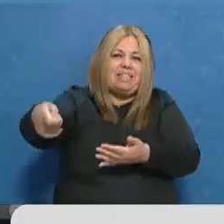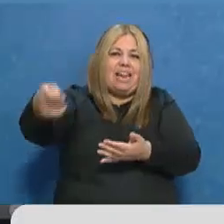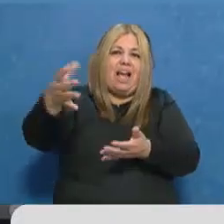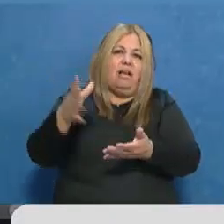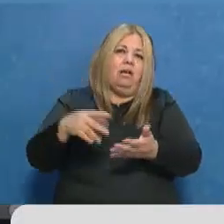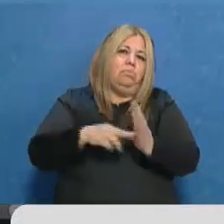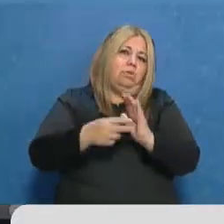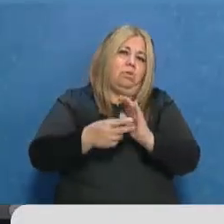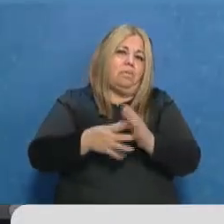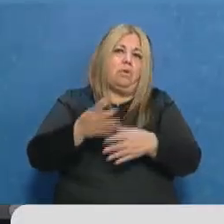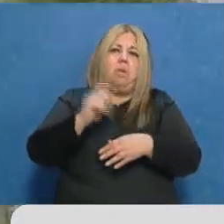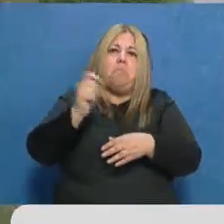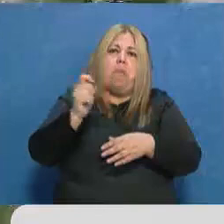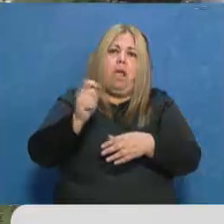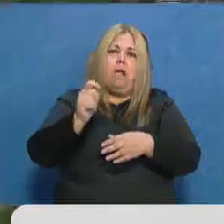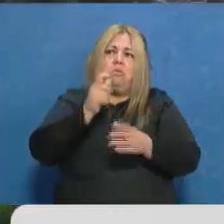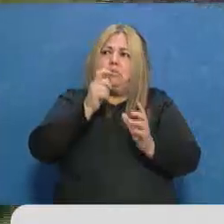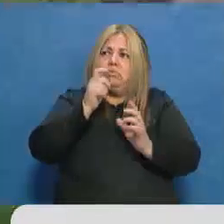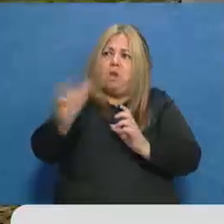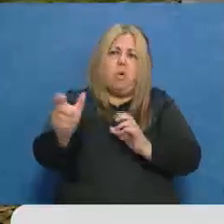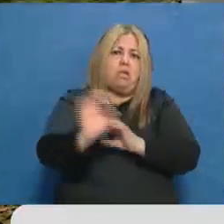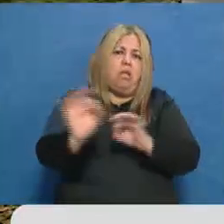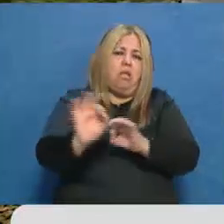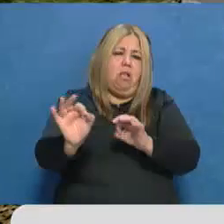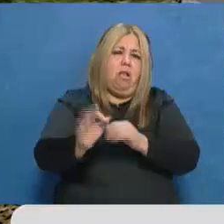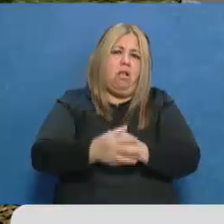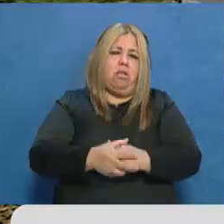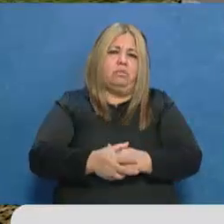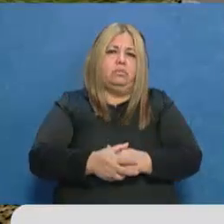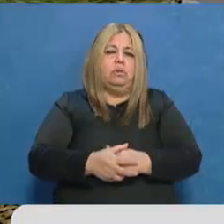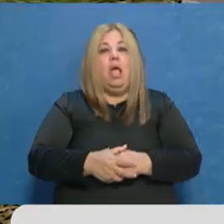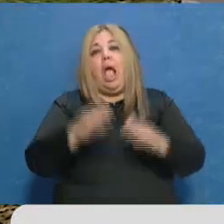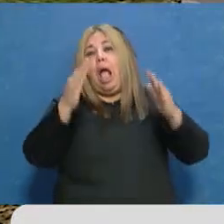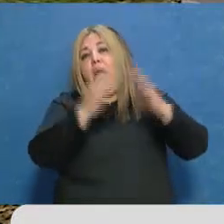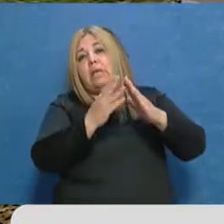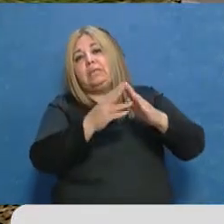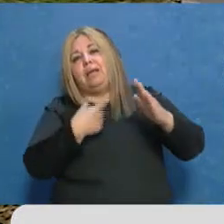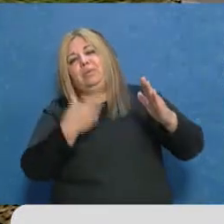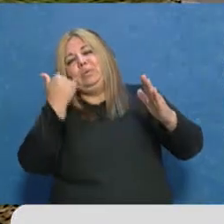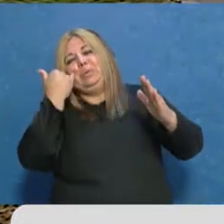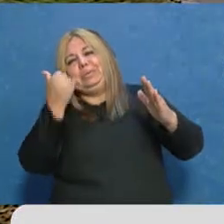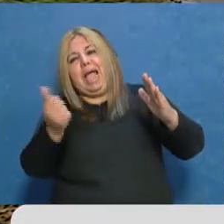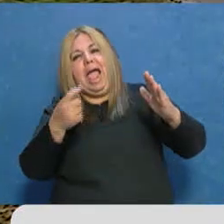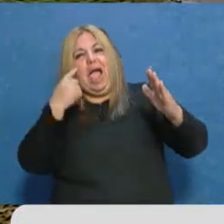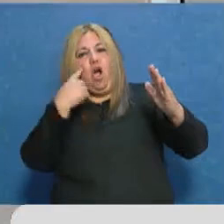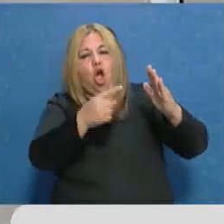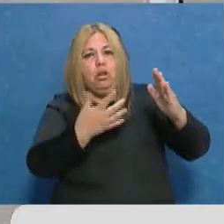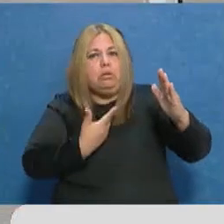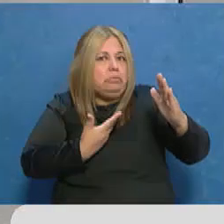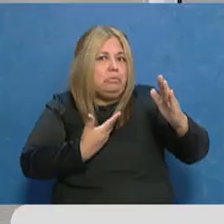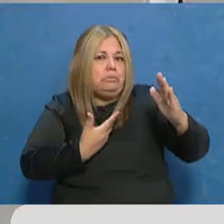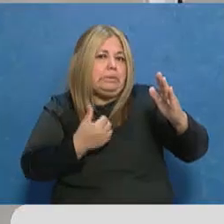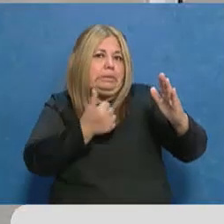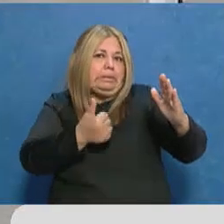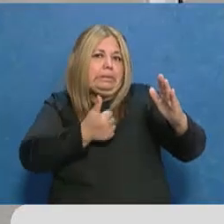respuesta desde hace meses. Tan lejano como cercano, así están viviendo cientos de familias el sueño de la casa propia.